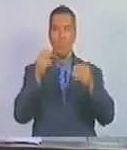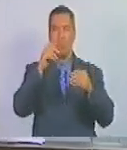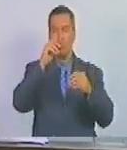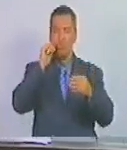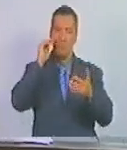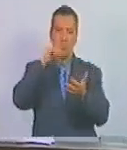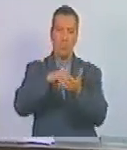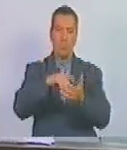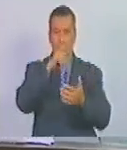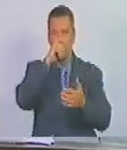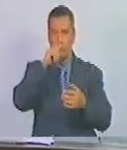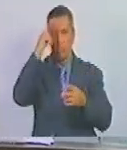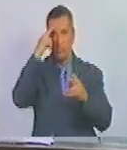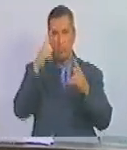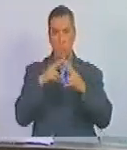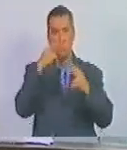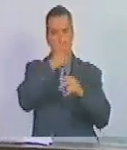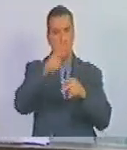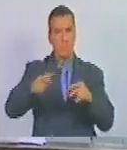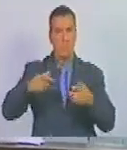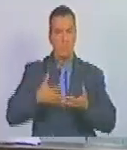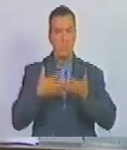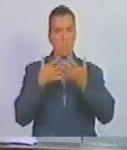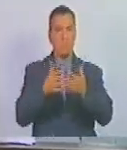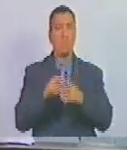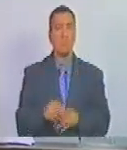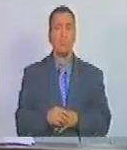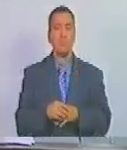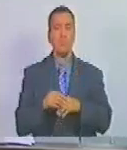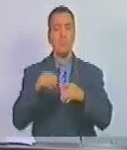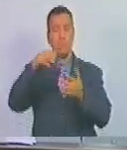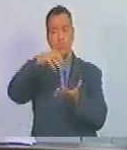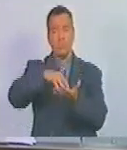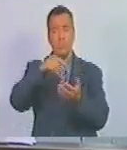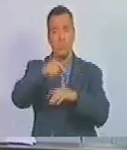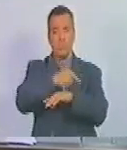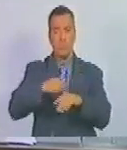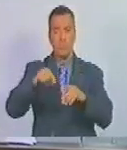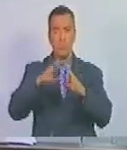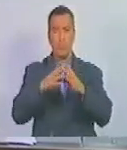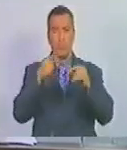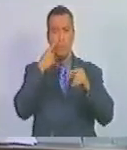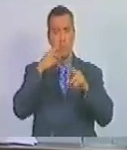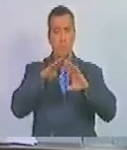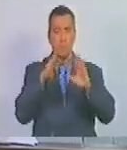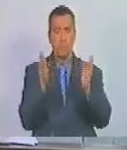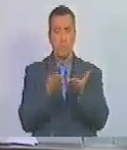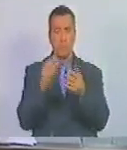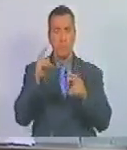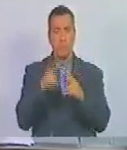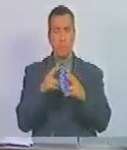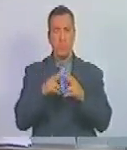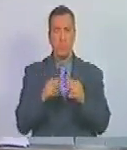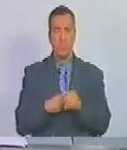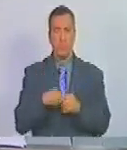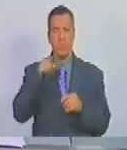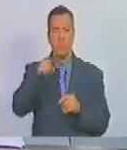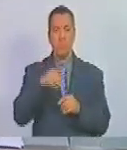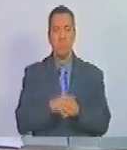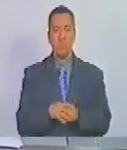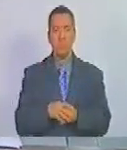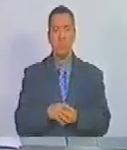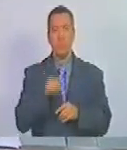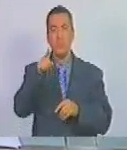porque hay que reconocer que es un pueblo que merece ser un estado que el mundo lo reconozca en esto